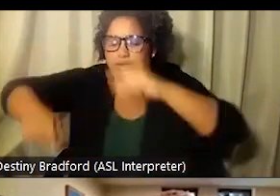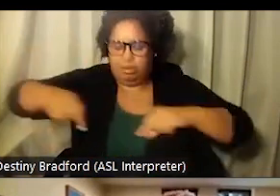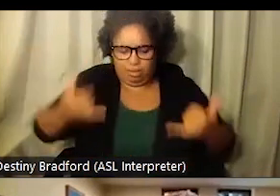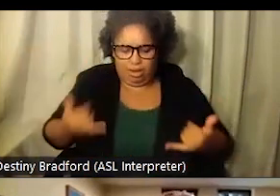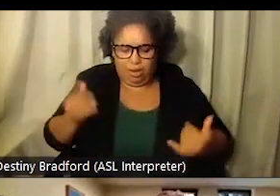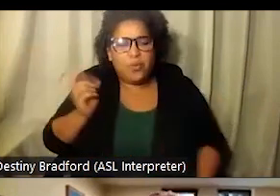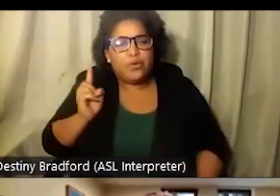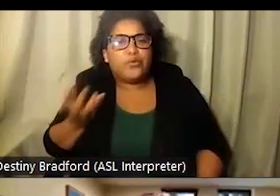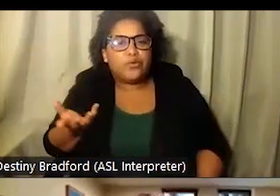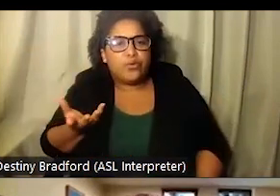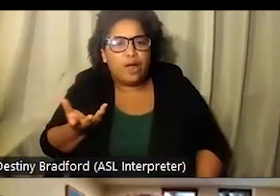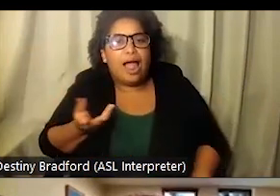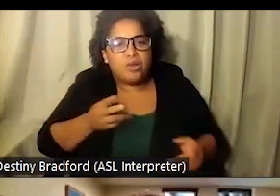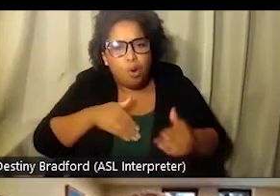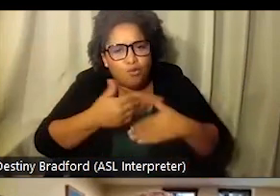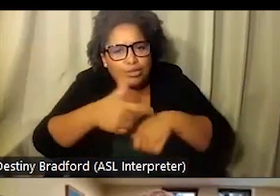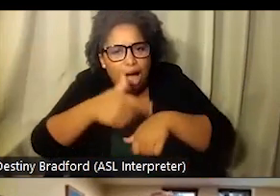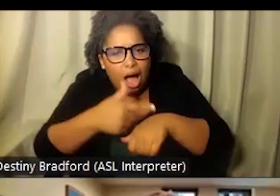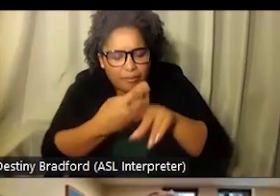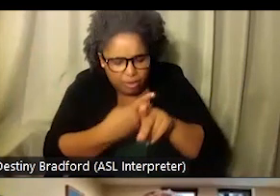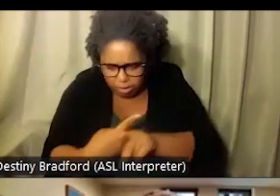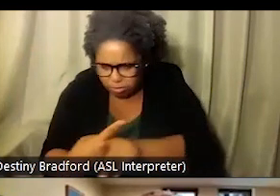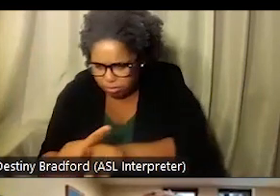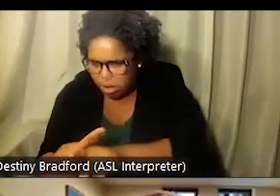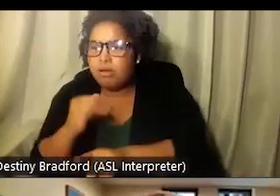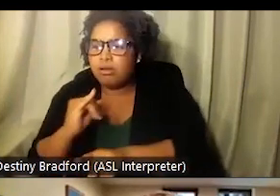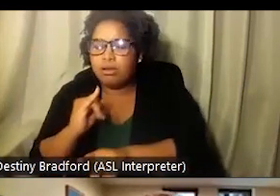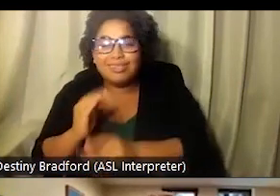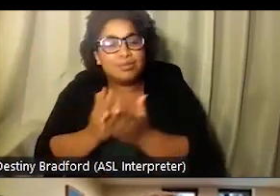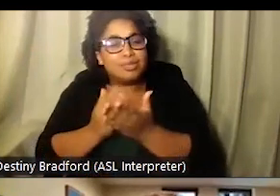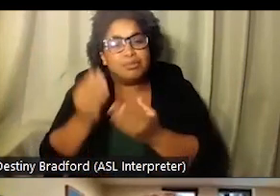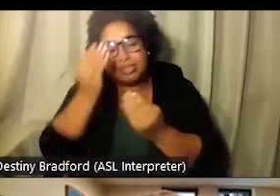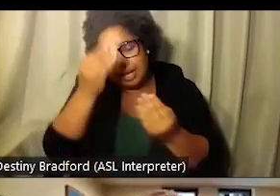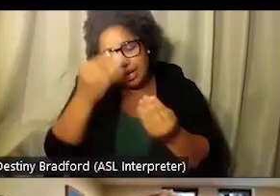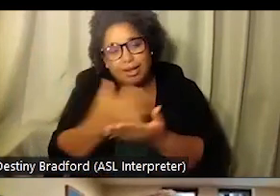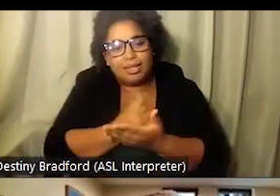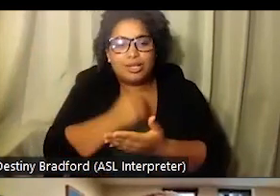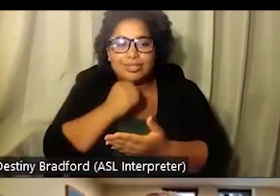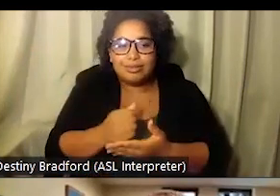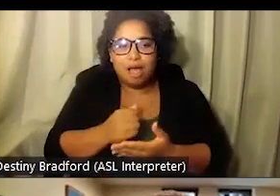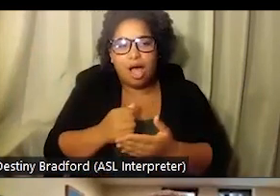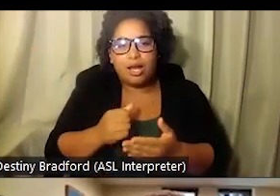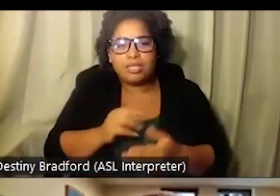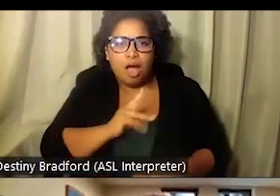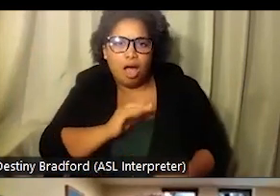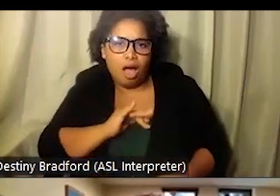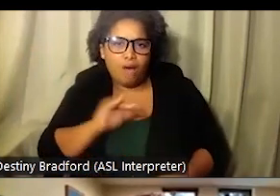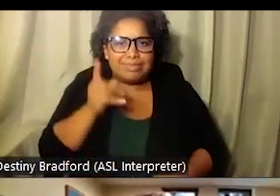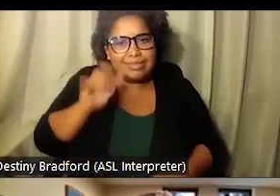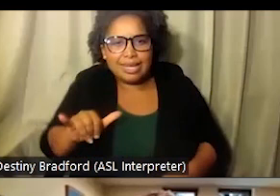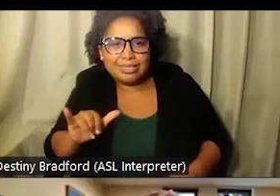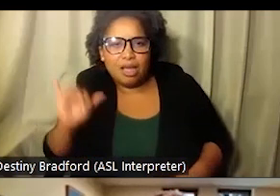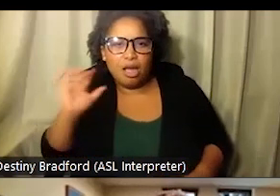vital para el cambio sistemático. Para poder mejorar, tiene que entender cómo se está desempeñando ahora y a dónde uno quiera llegar